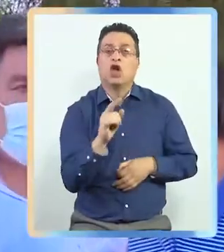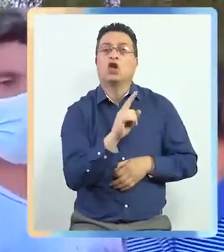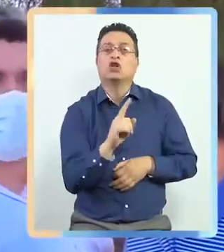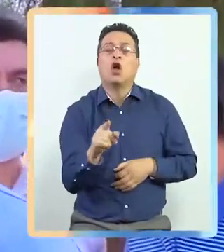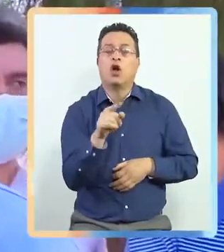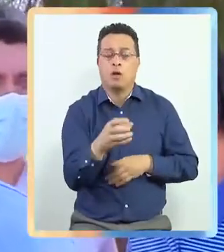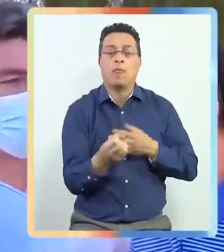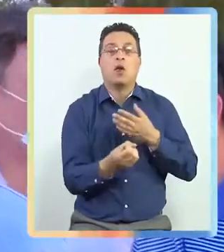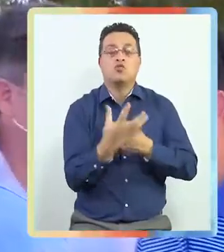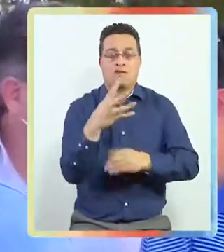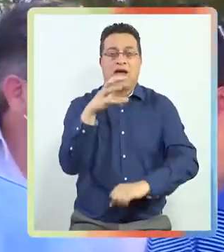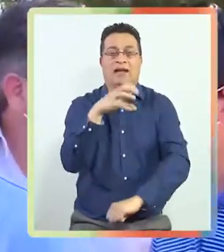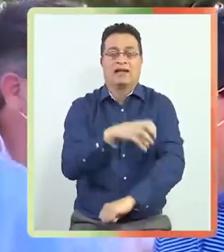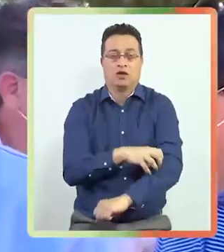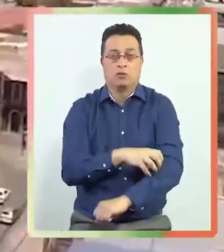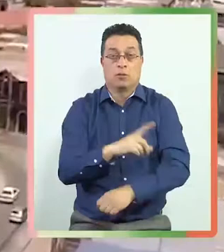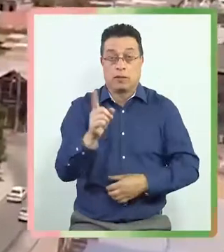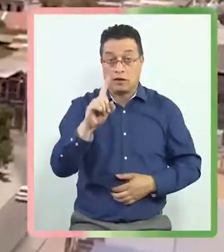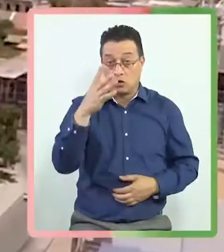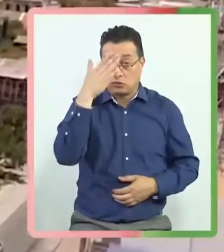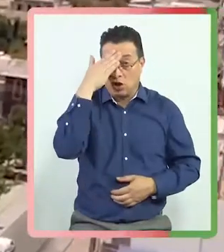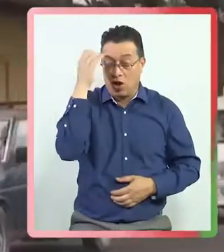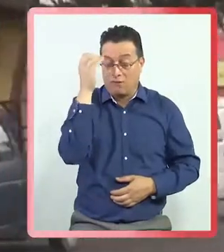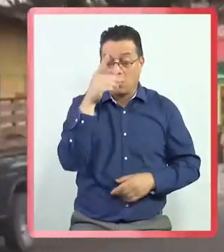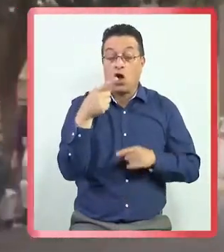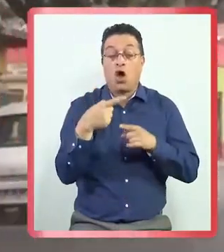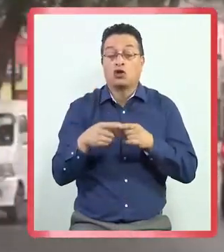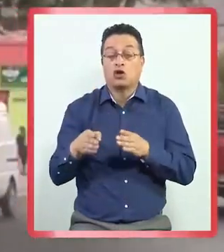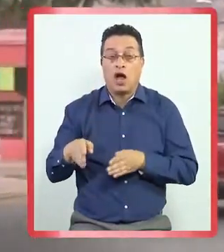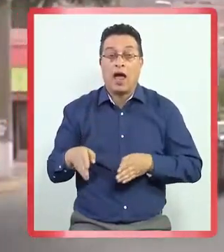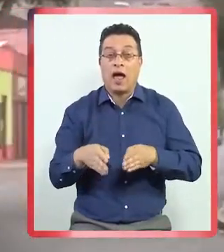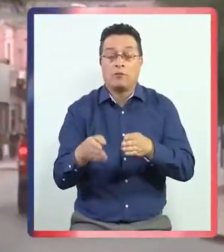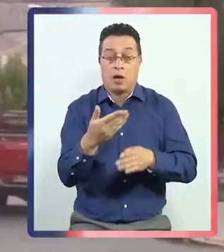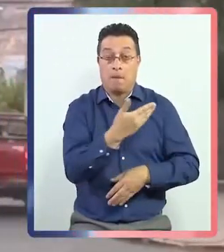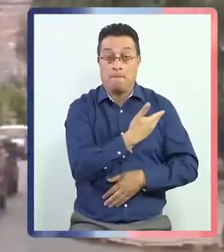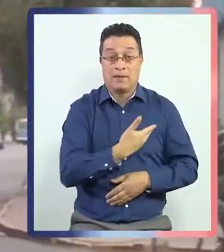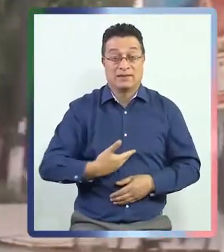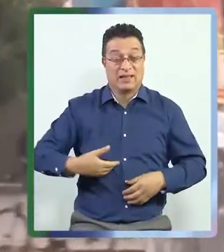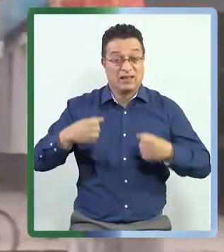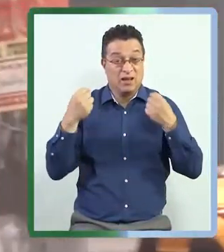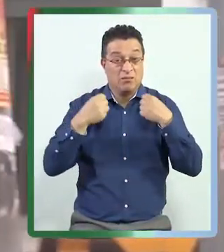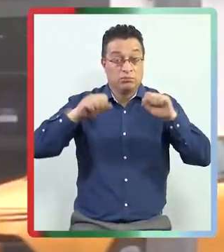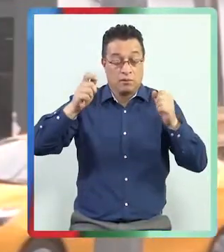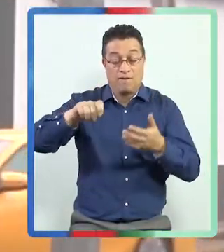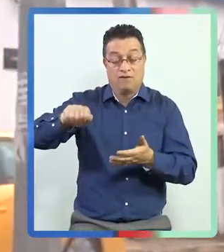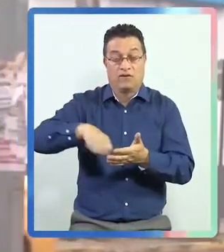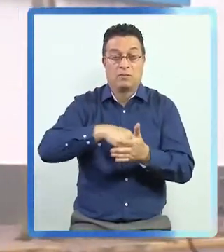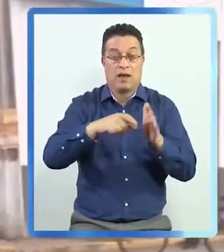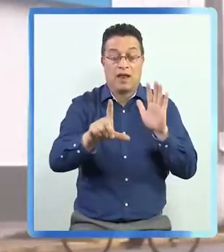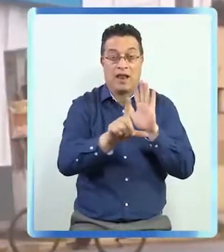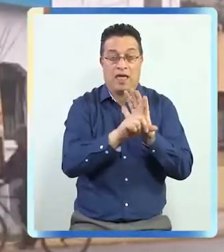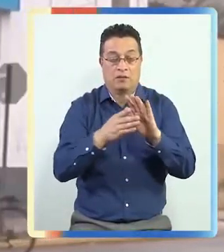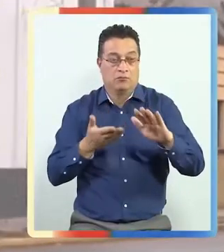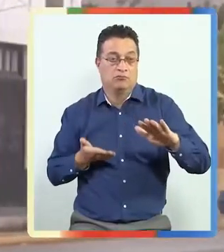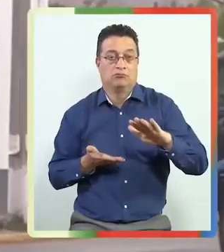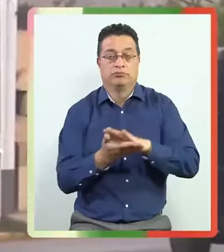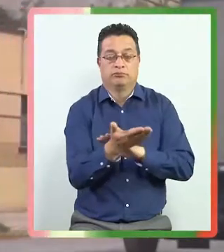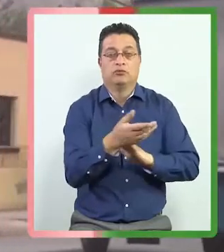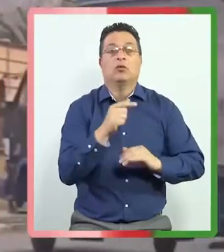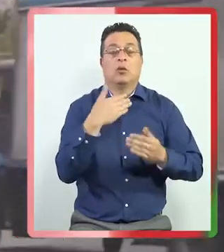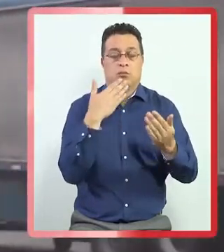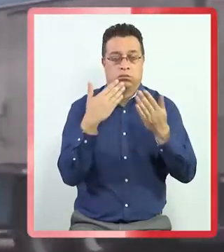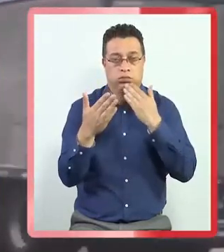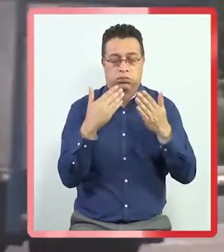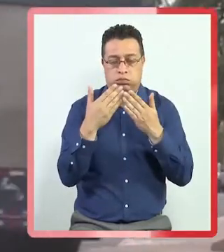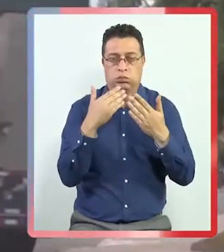nueva región. Y no olvidar que también hay otro camino, que es que el presidente electo firme la ley y la envíe al Parlamento para la